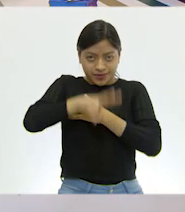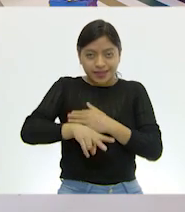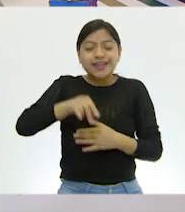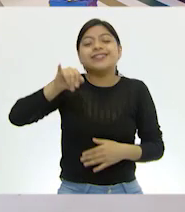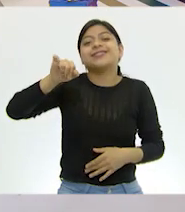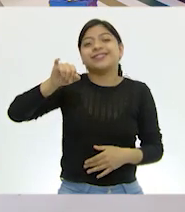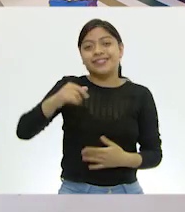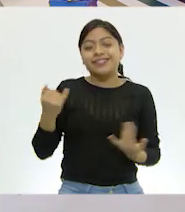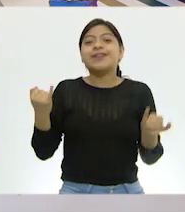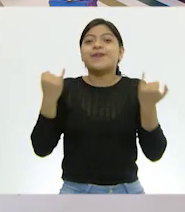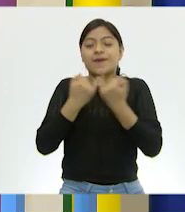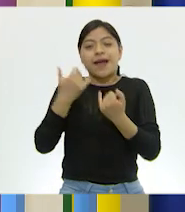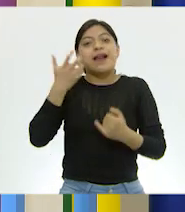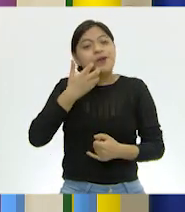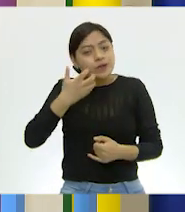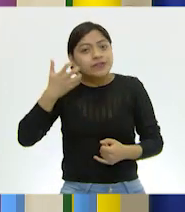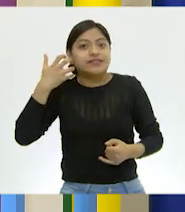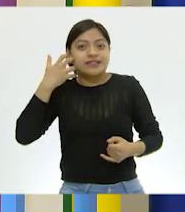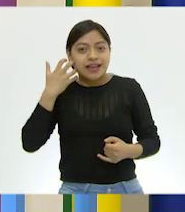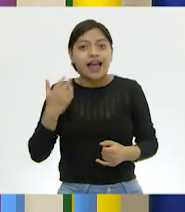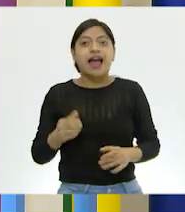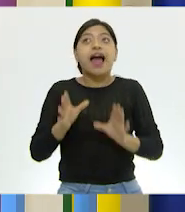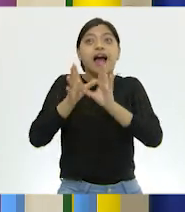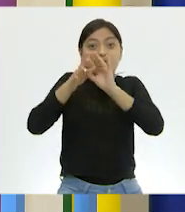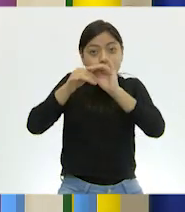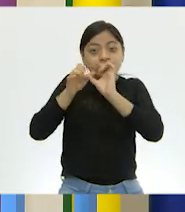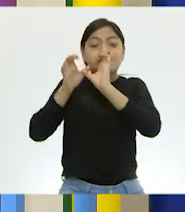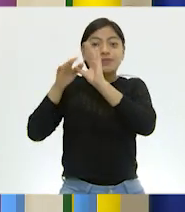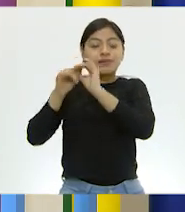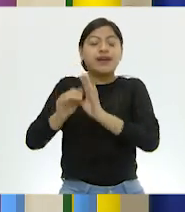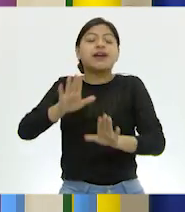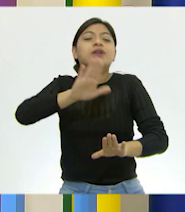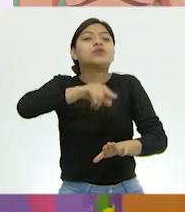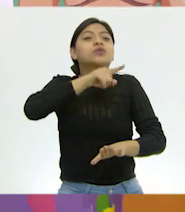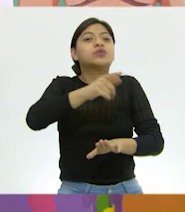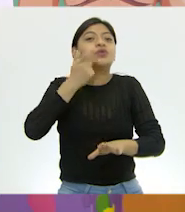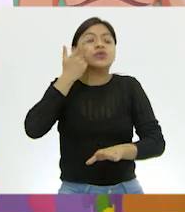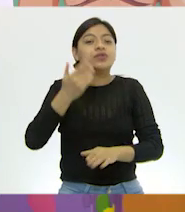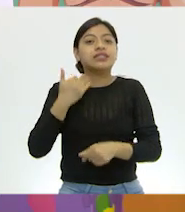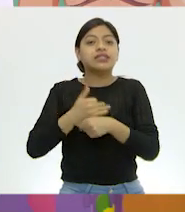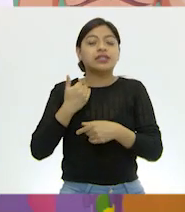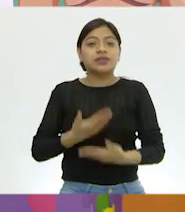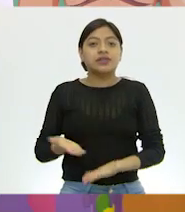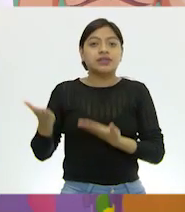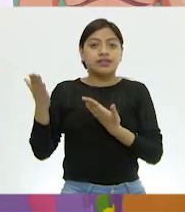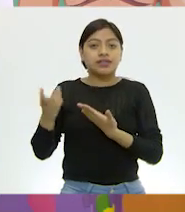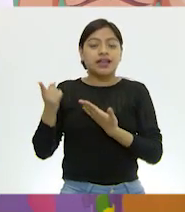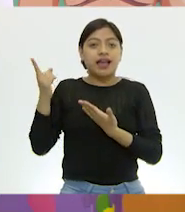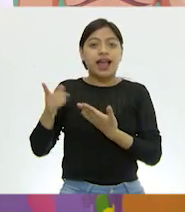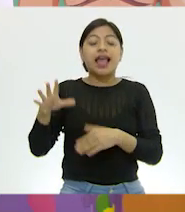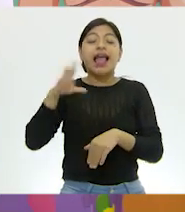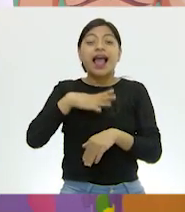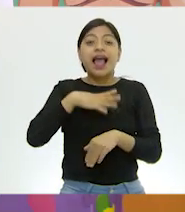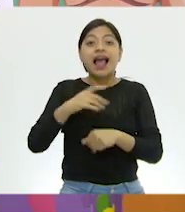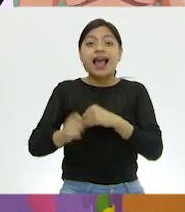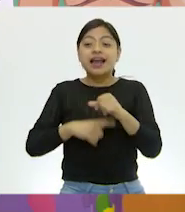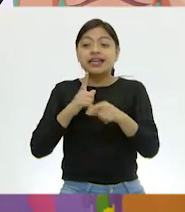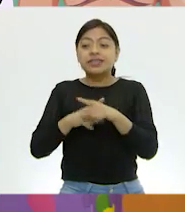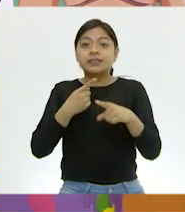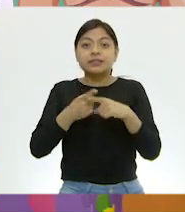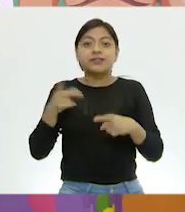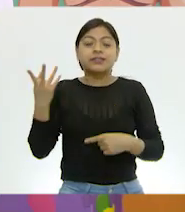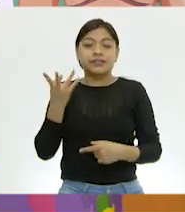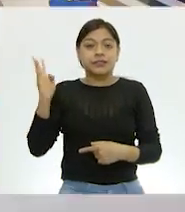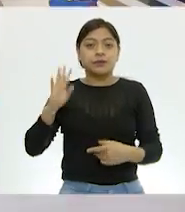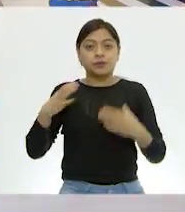exactamente los gatitos. Claro. Las aves. ¿Qué te parece si vemos en pantalla también algunas especies de animales que tienen